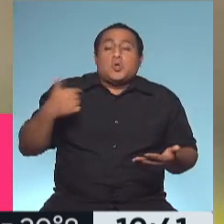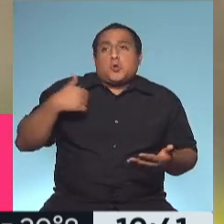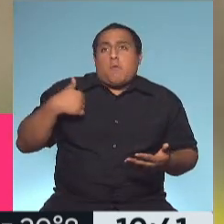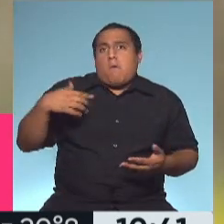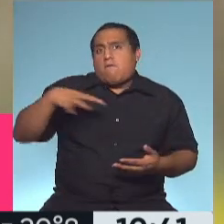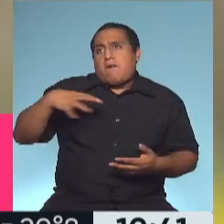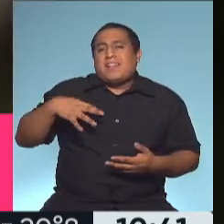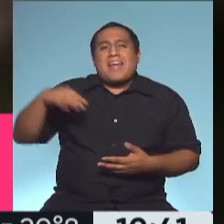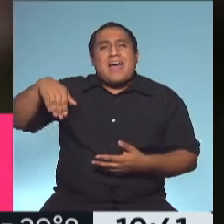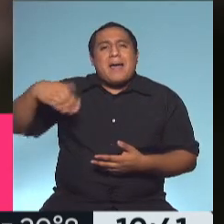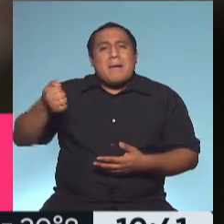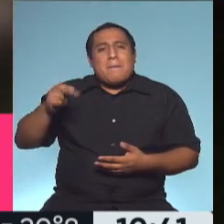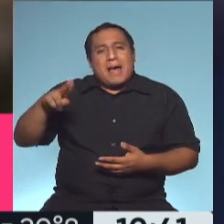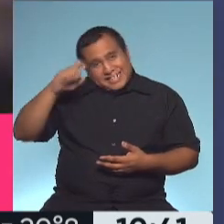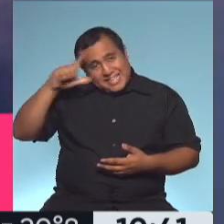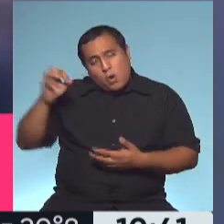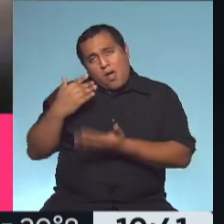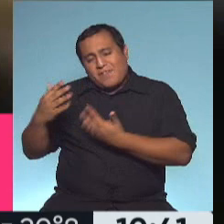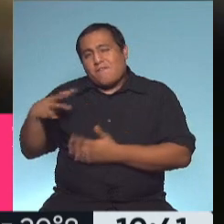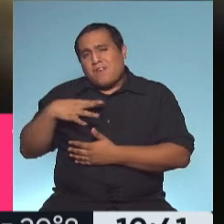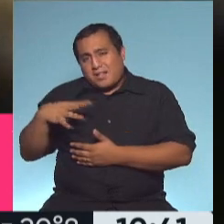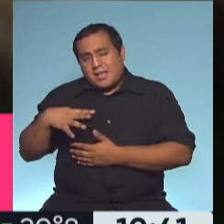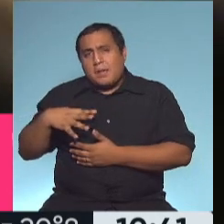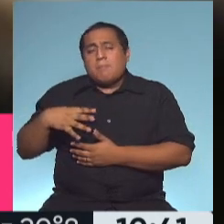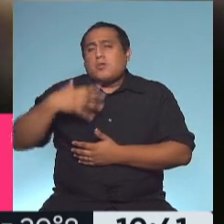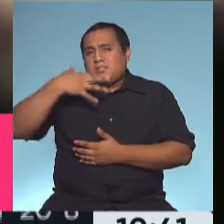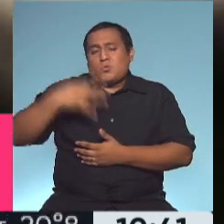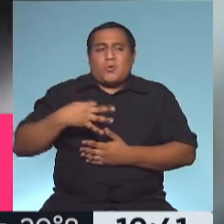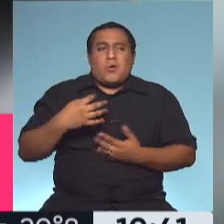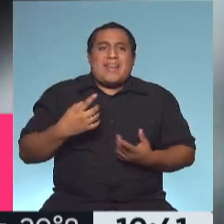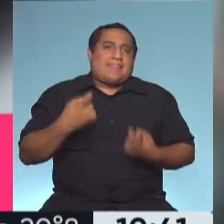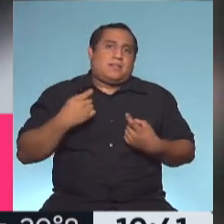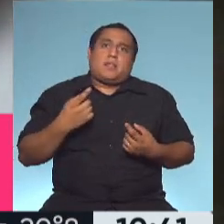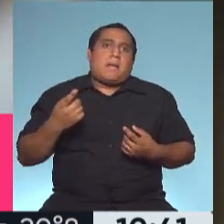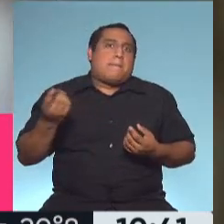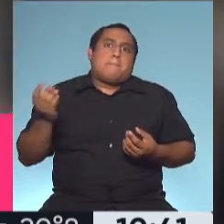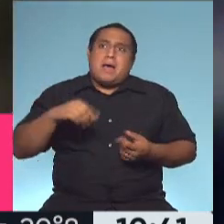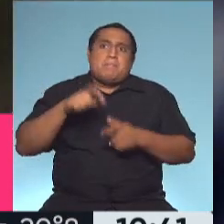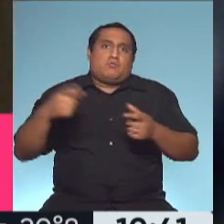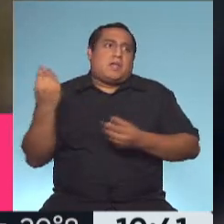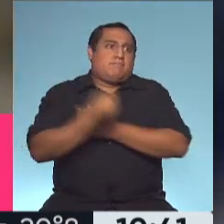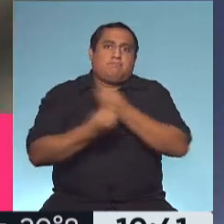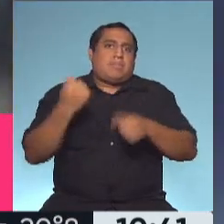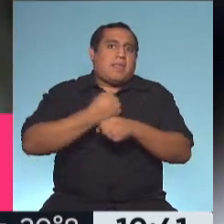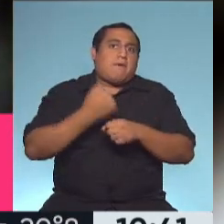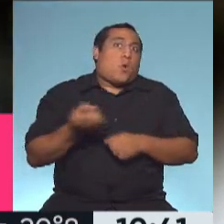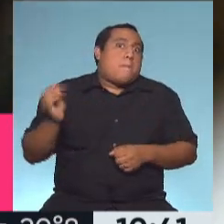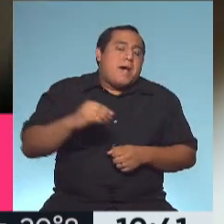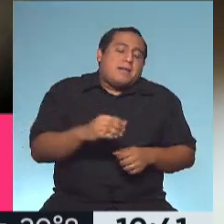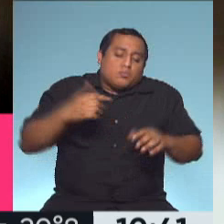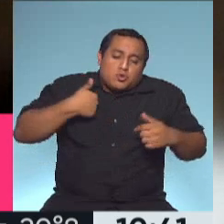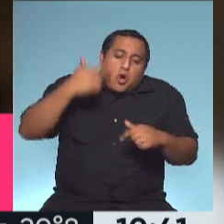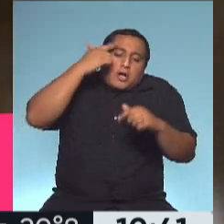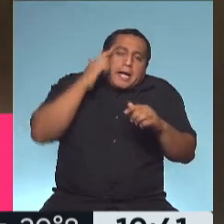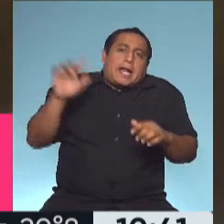con Figueiras, pero seguramente van a necesitar reforzar la planta de personal. Supongo yo, esto es